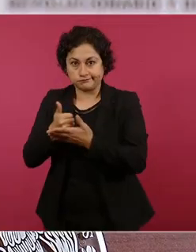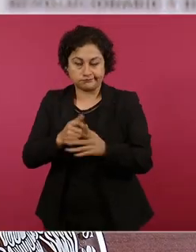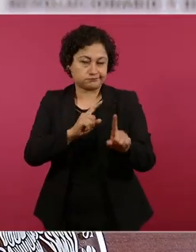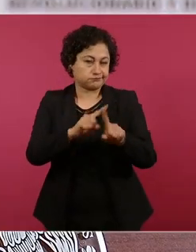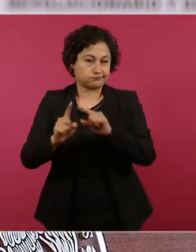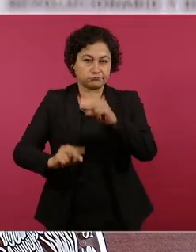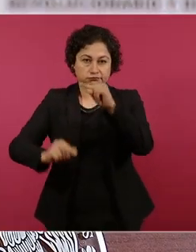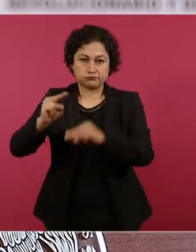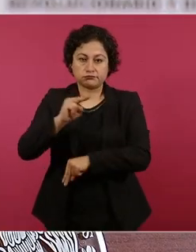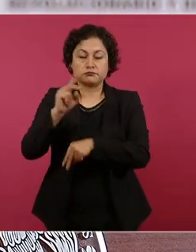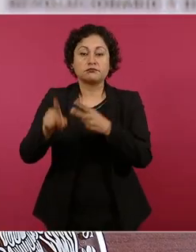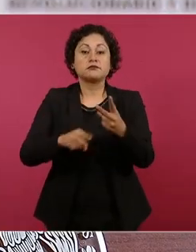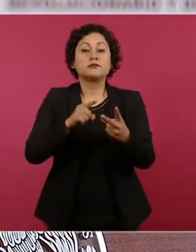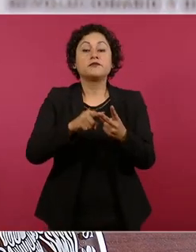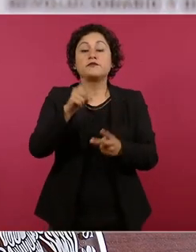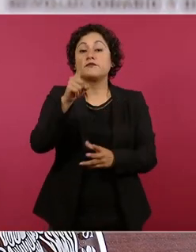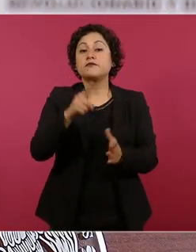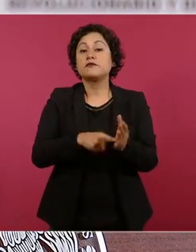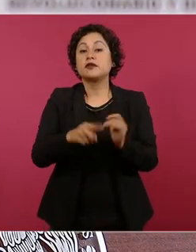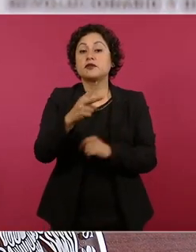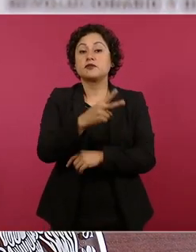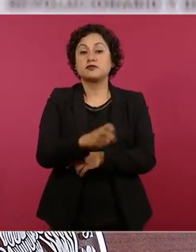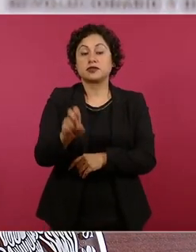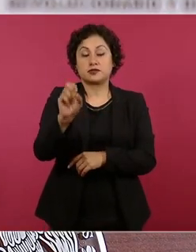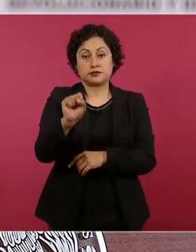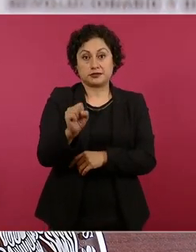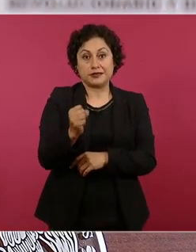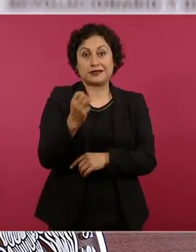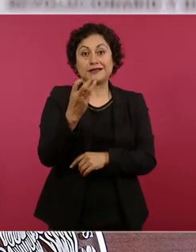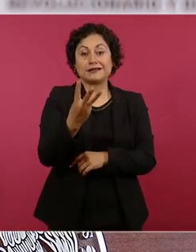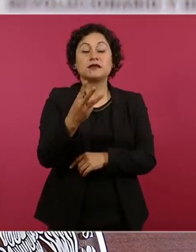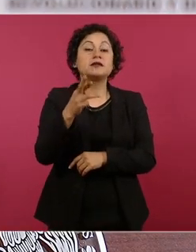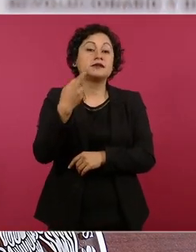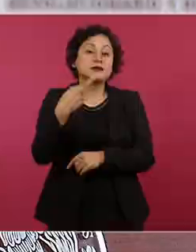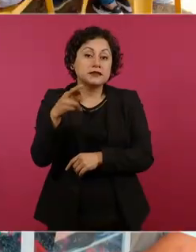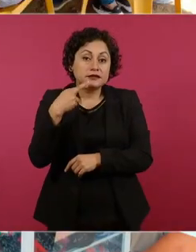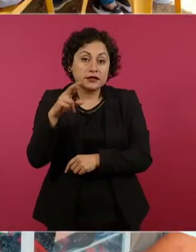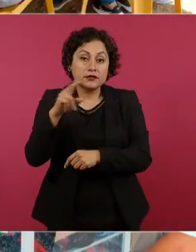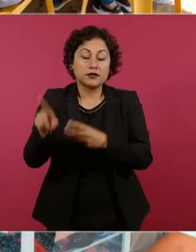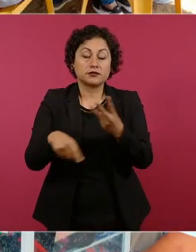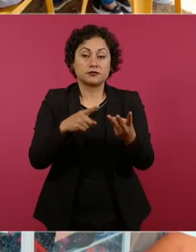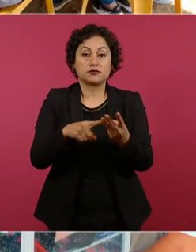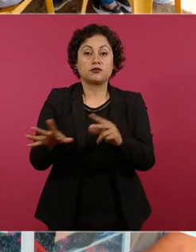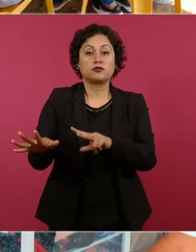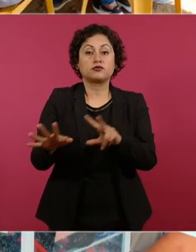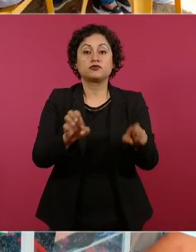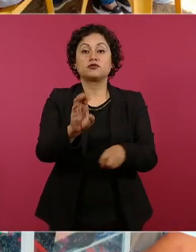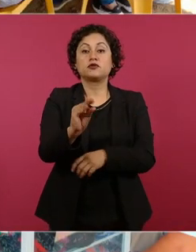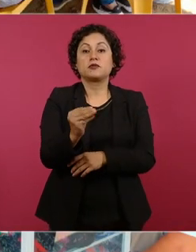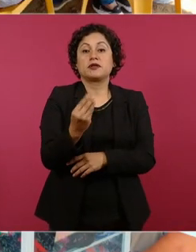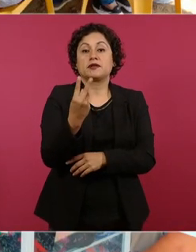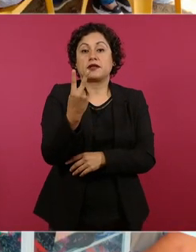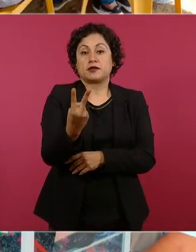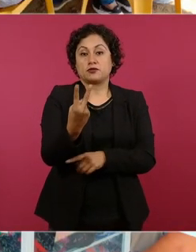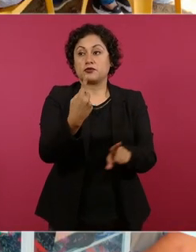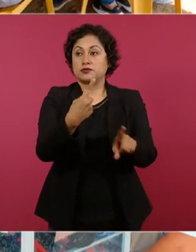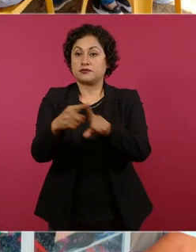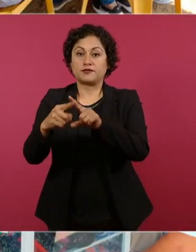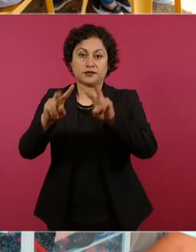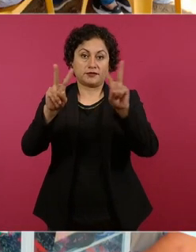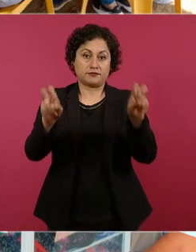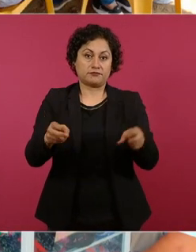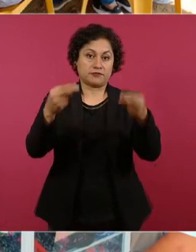créditos mil 266 restaurantes, 892 prestadores de servicios turísticos